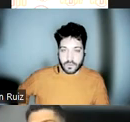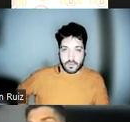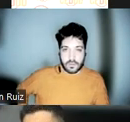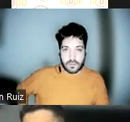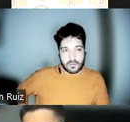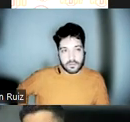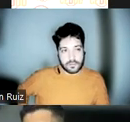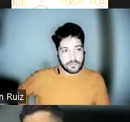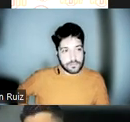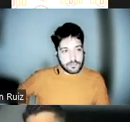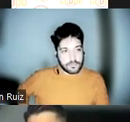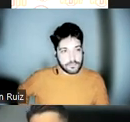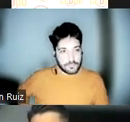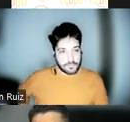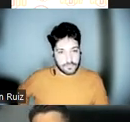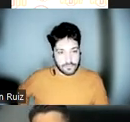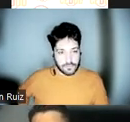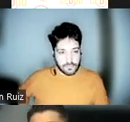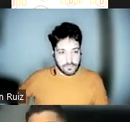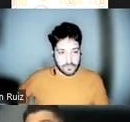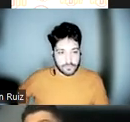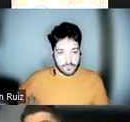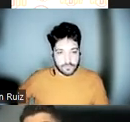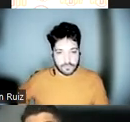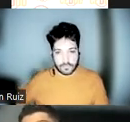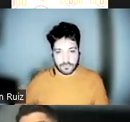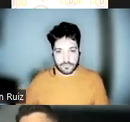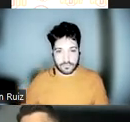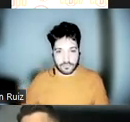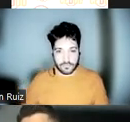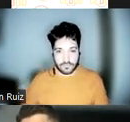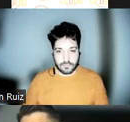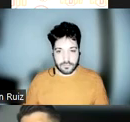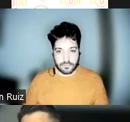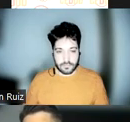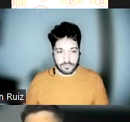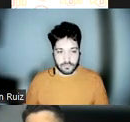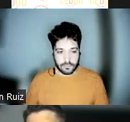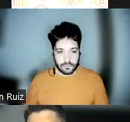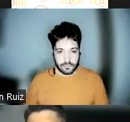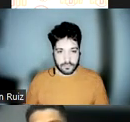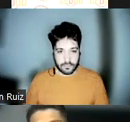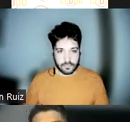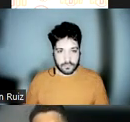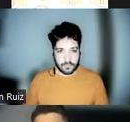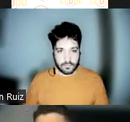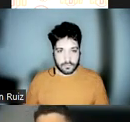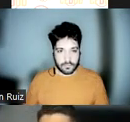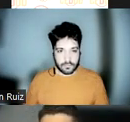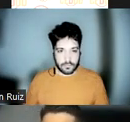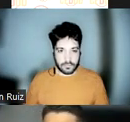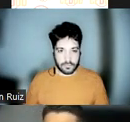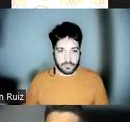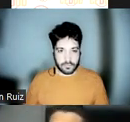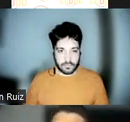científica, con lo cual tiene peso específico en el informe. Y las pruebas psicofísicas que antes comentabais, como son